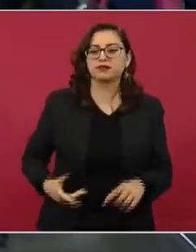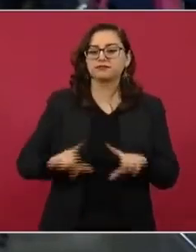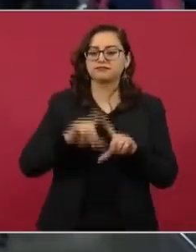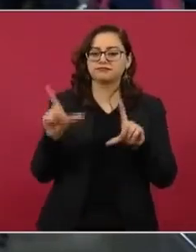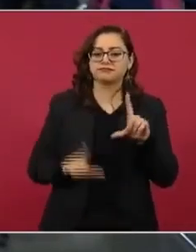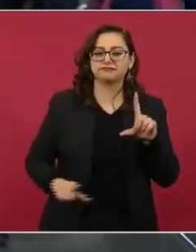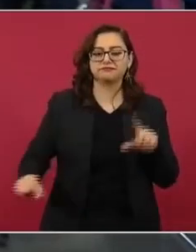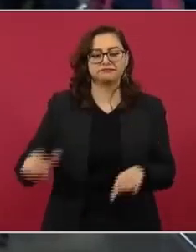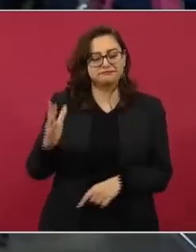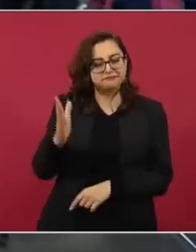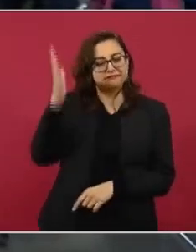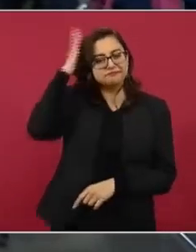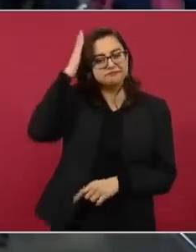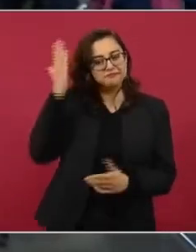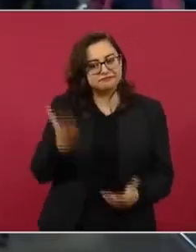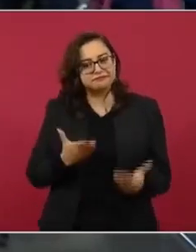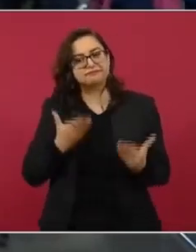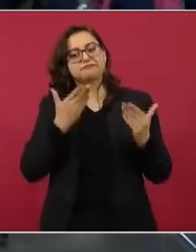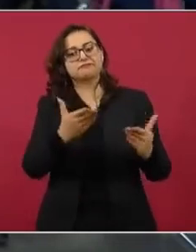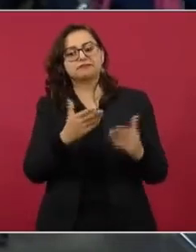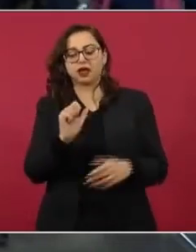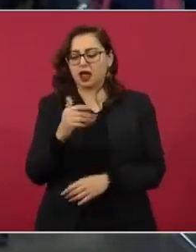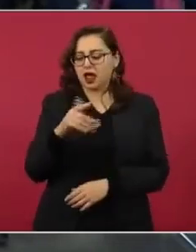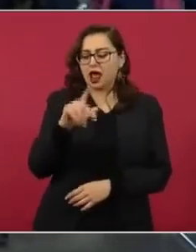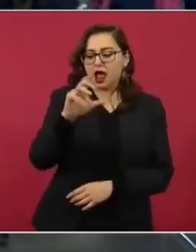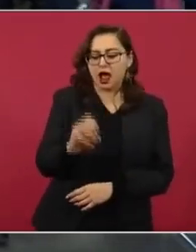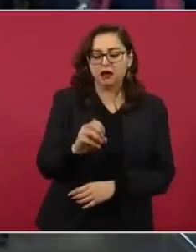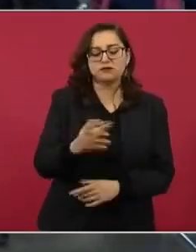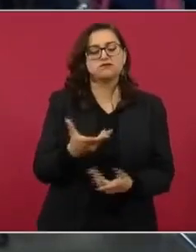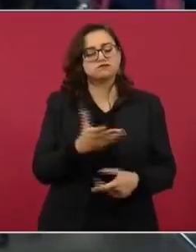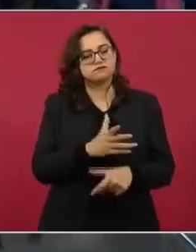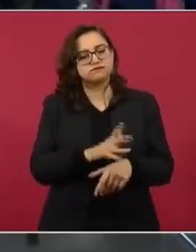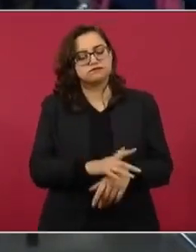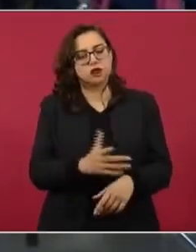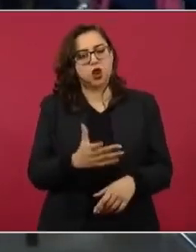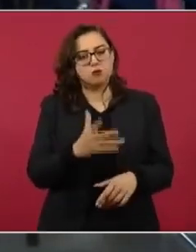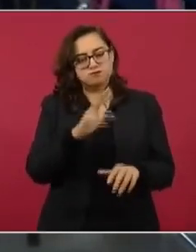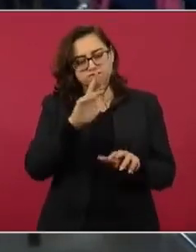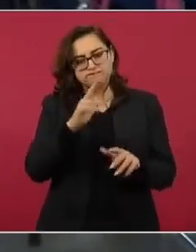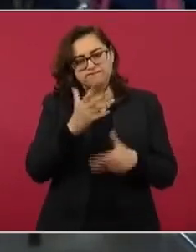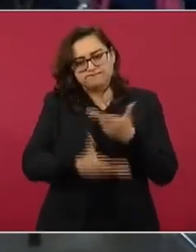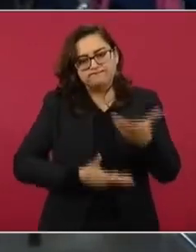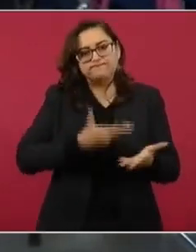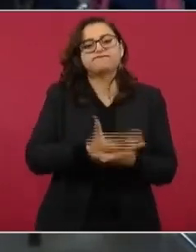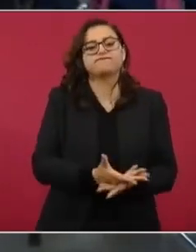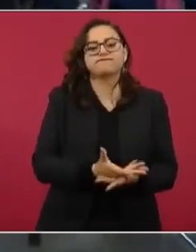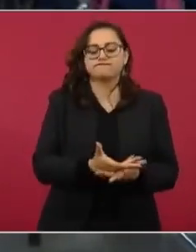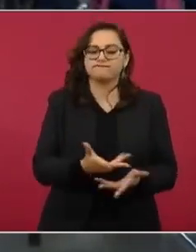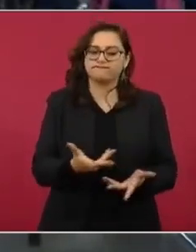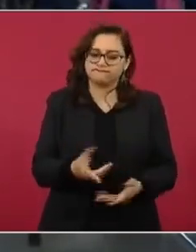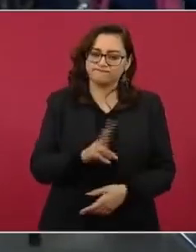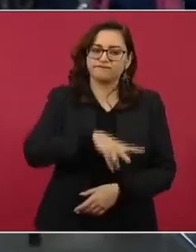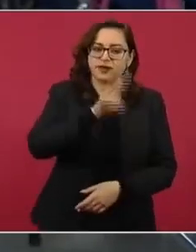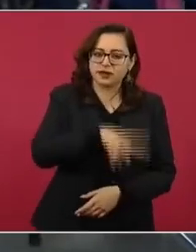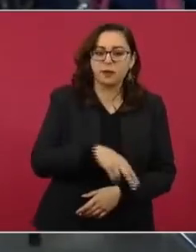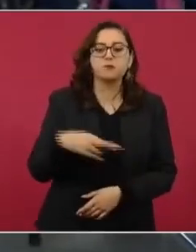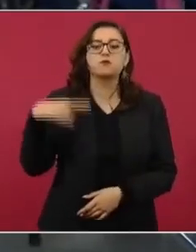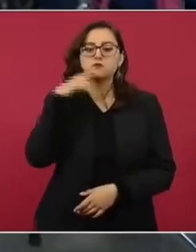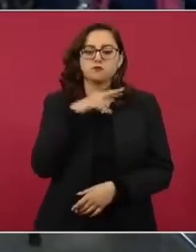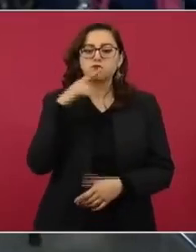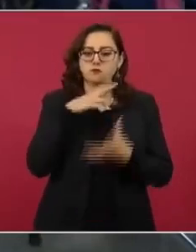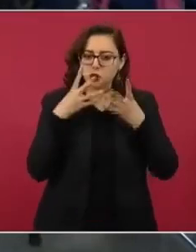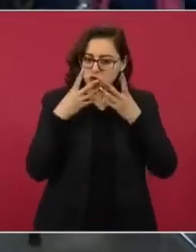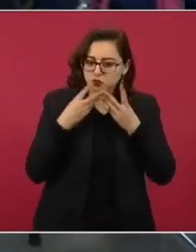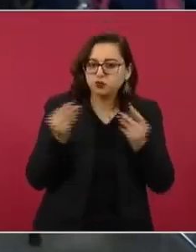república, a nuestro líder, a nuestro líder Andrés Manuel López Obrador para que pronto se va a recuperar, no hay otra